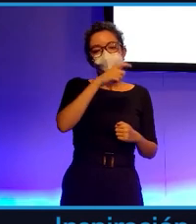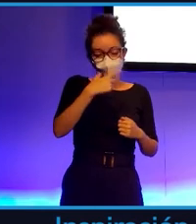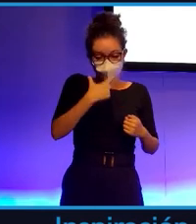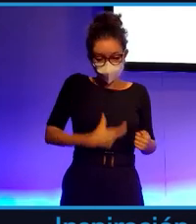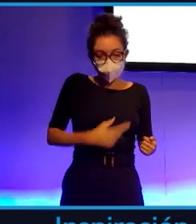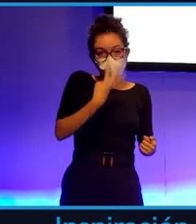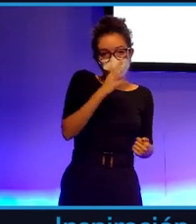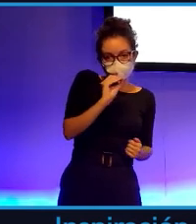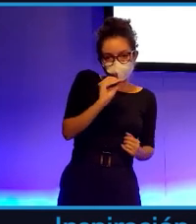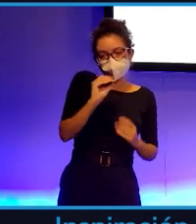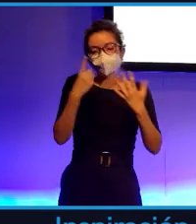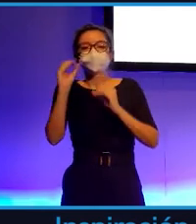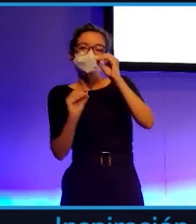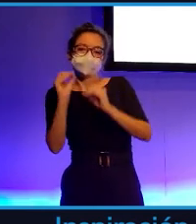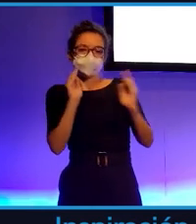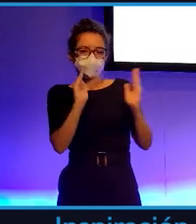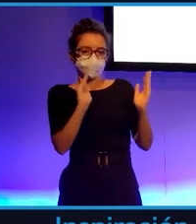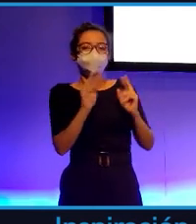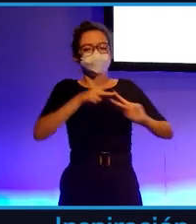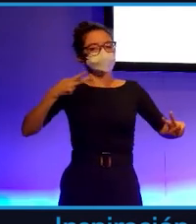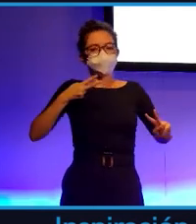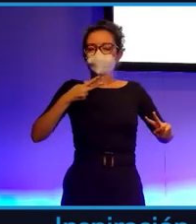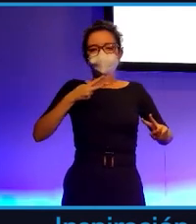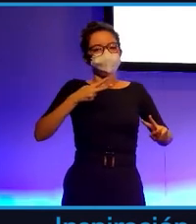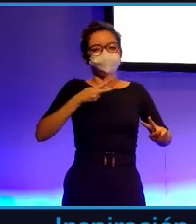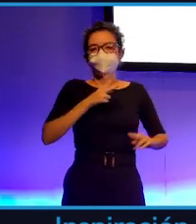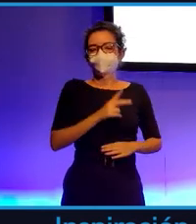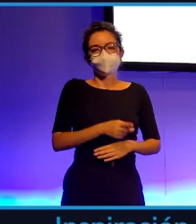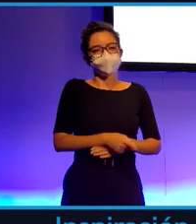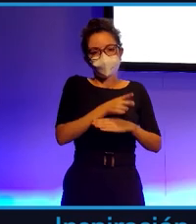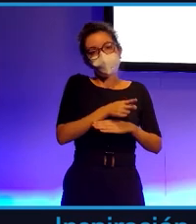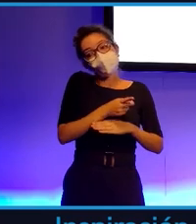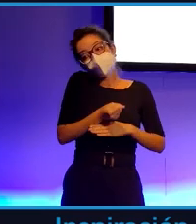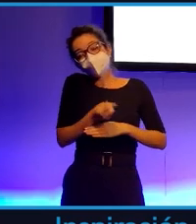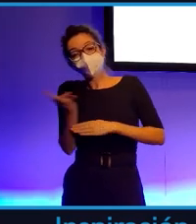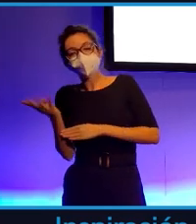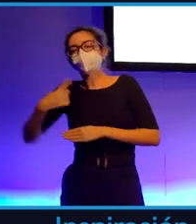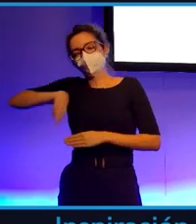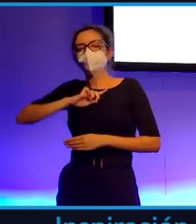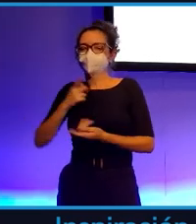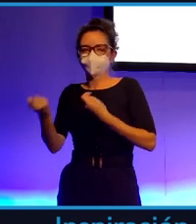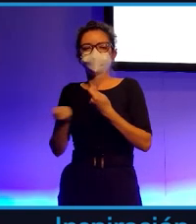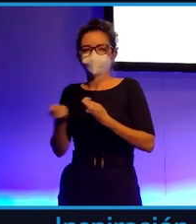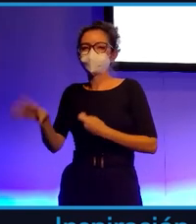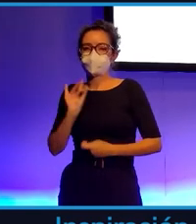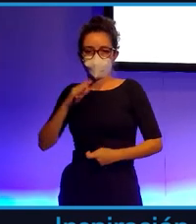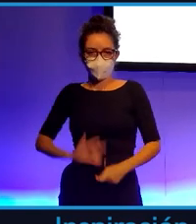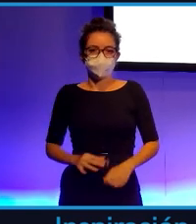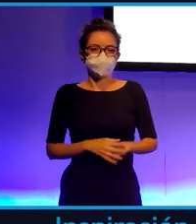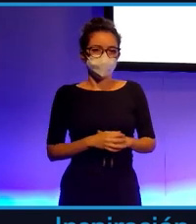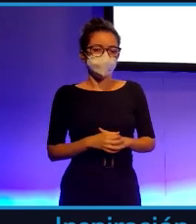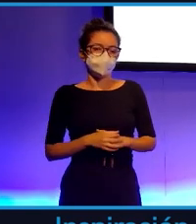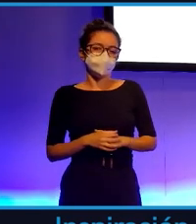está marcado por la genética. El resto está marcado por lo que hacemos en nuestro día a día. Y